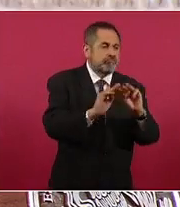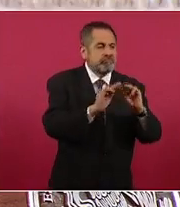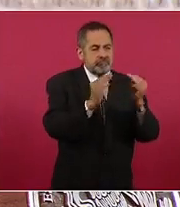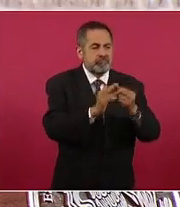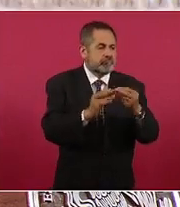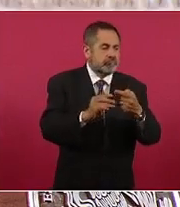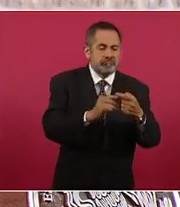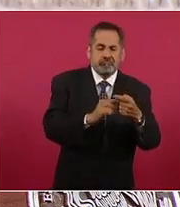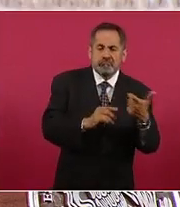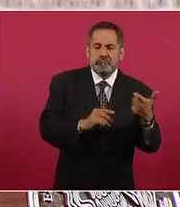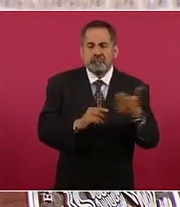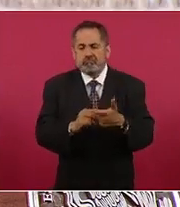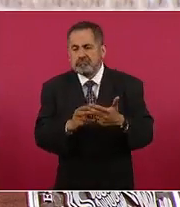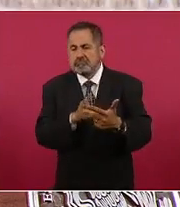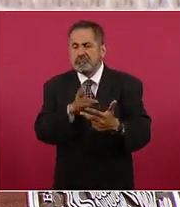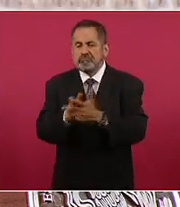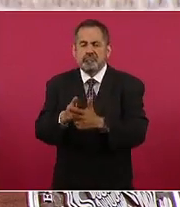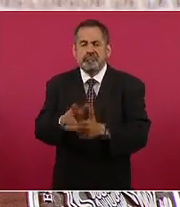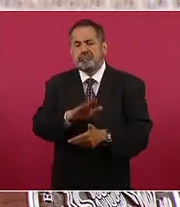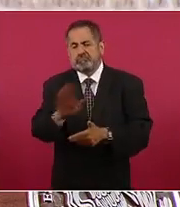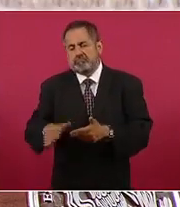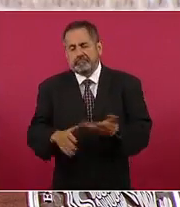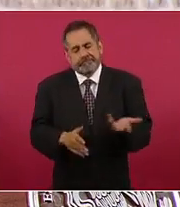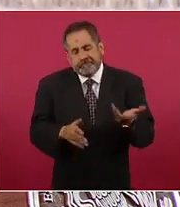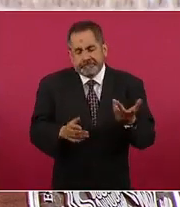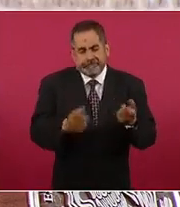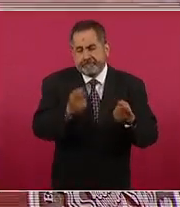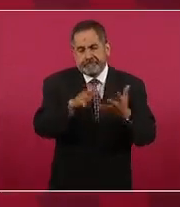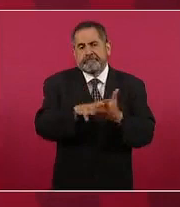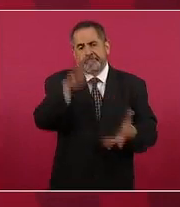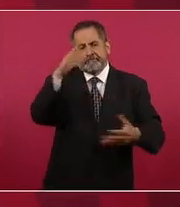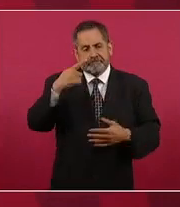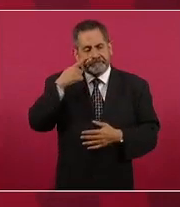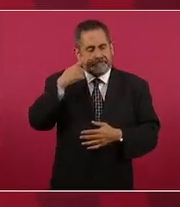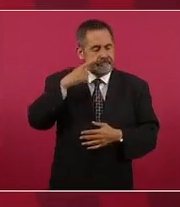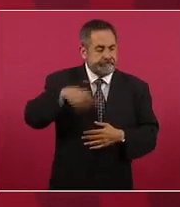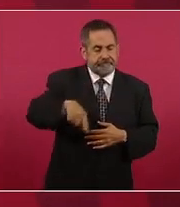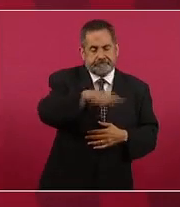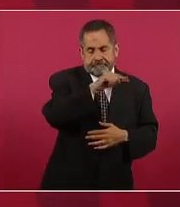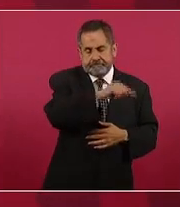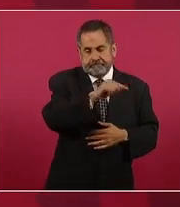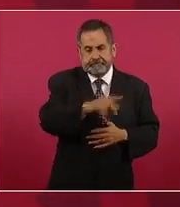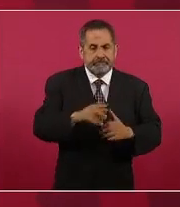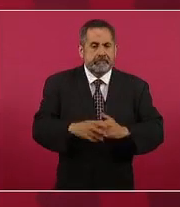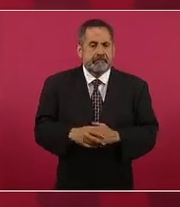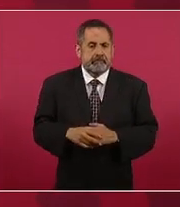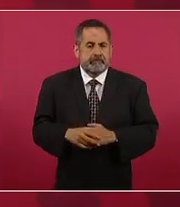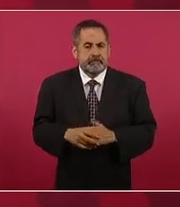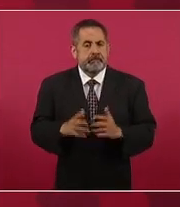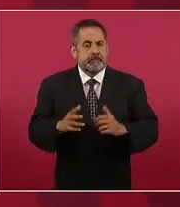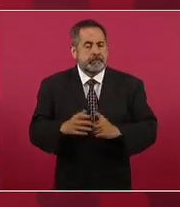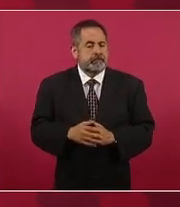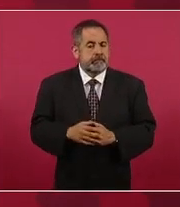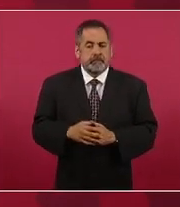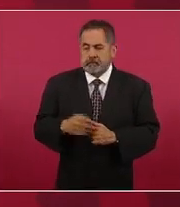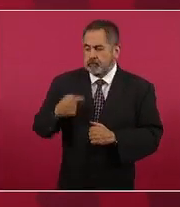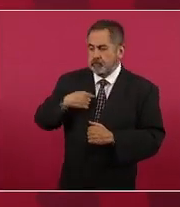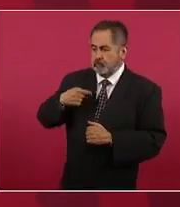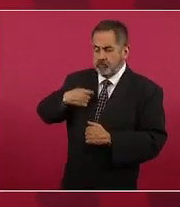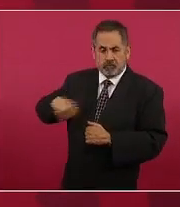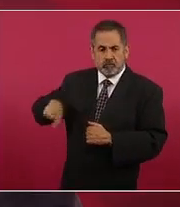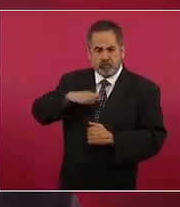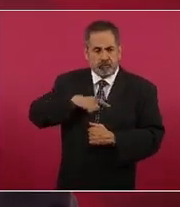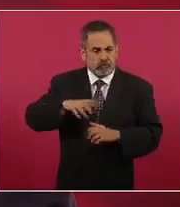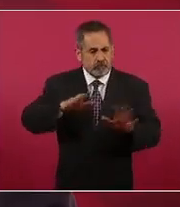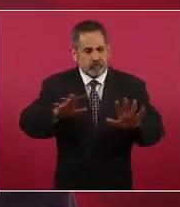organizada en la mayoría de los casos y nosotros siempre